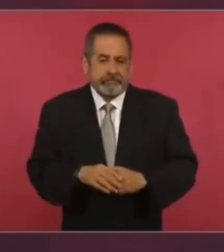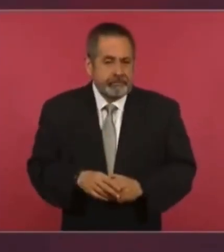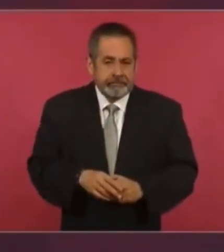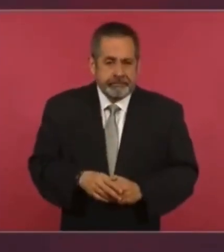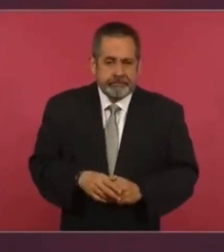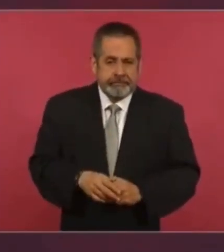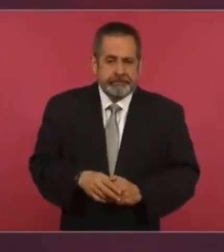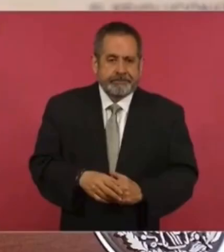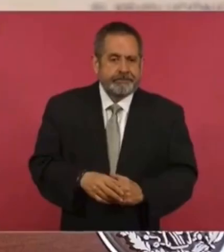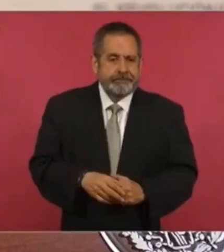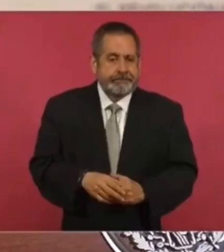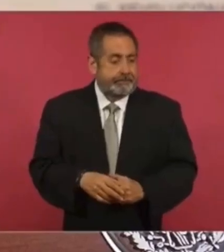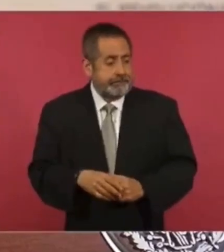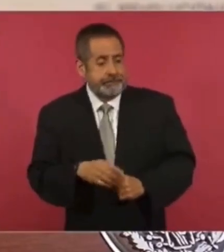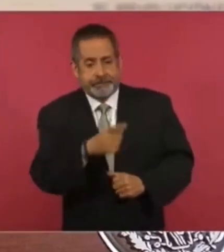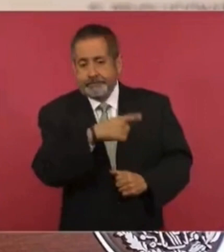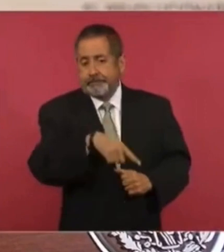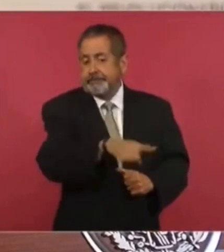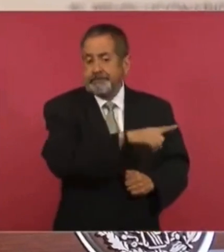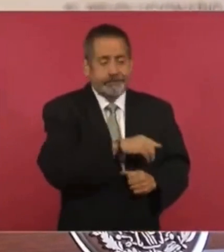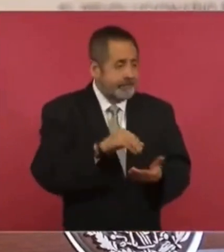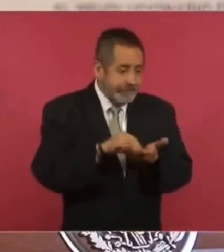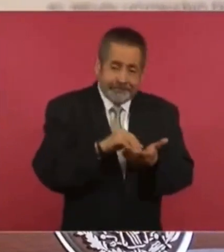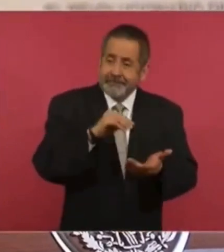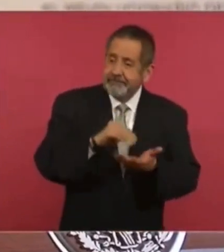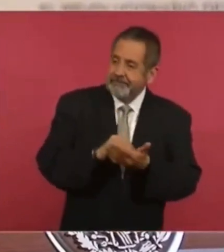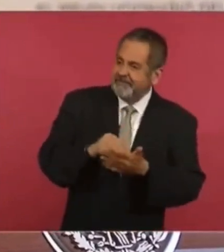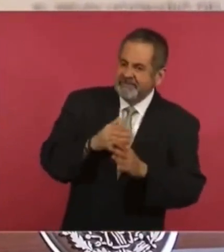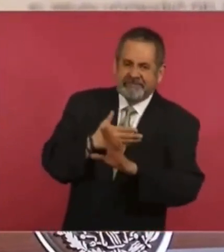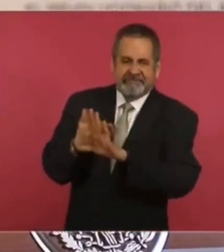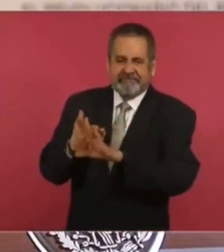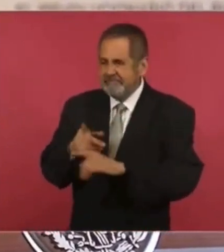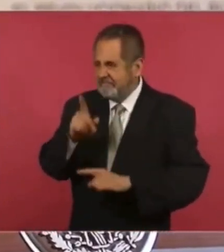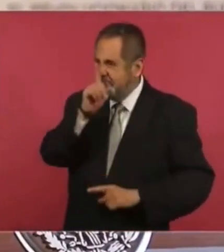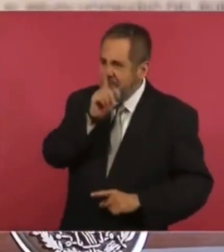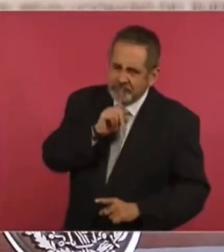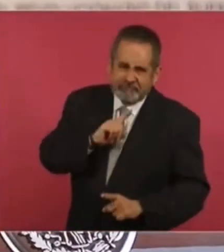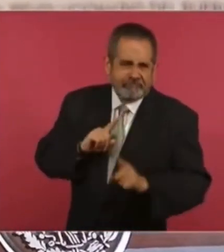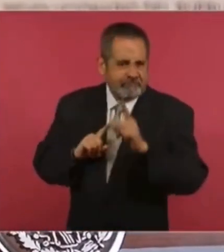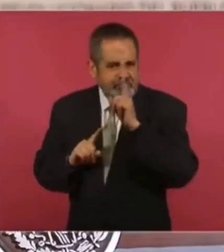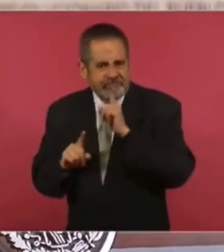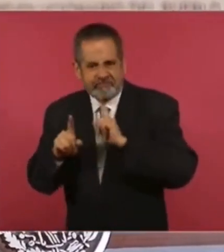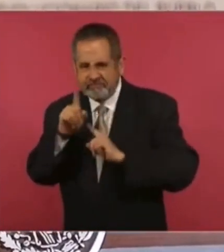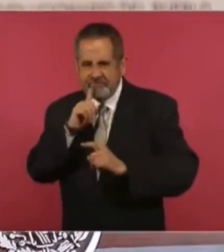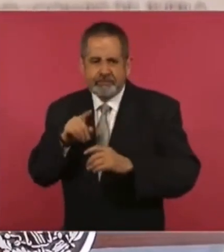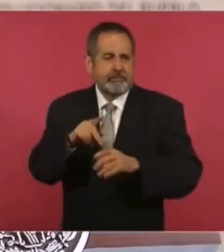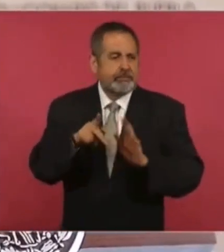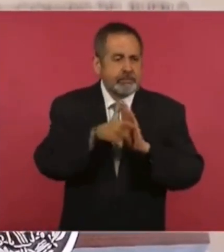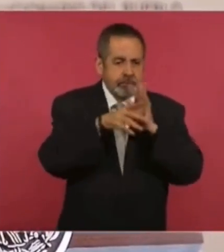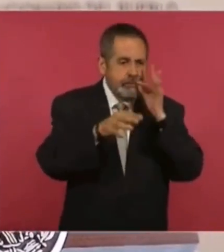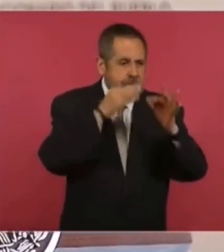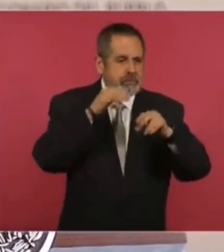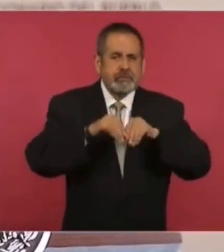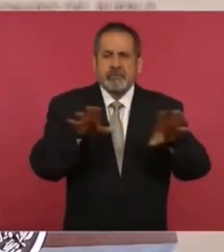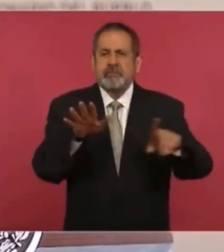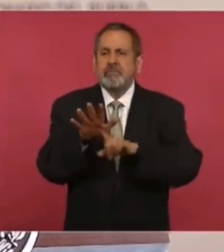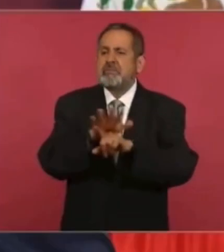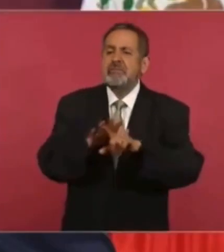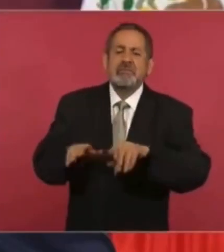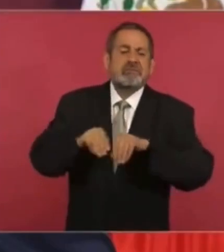no dejan de mentir en los medios de manipulación,